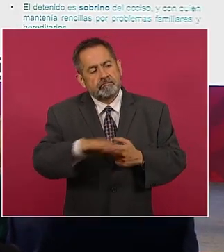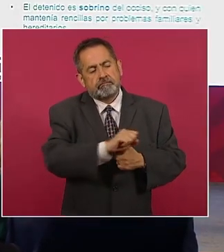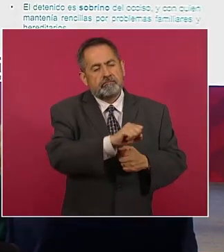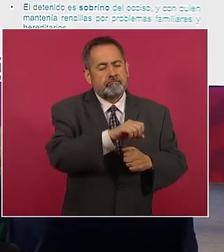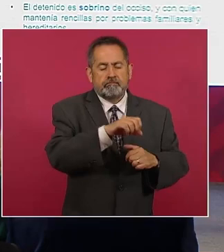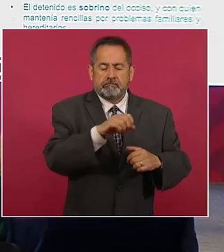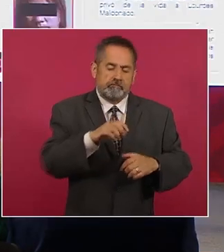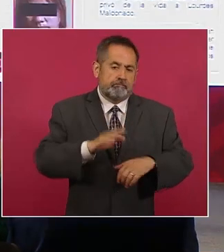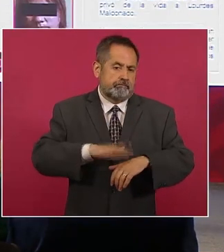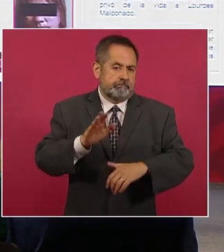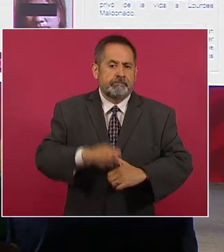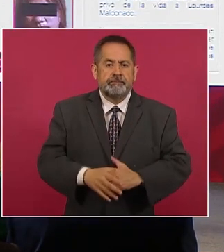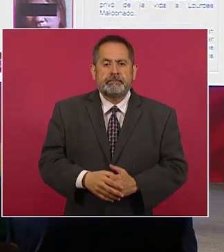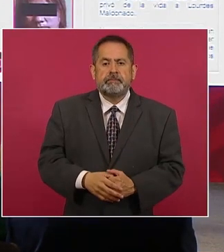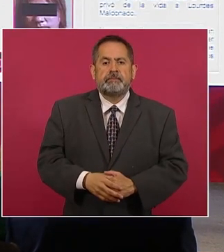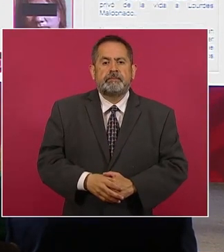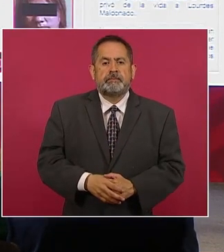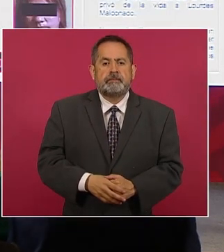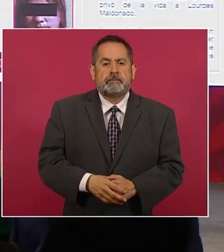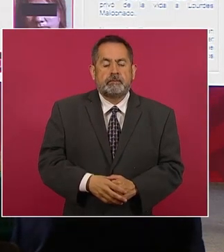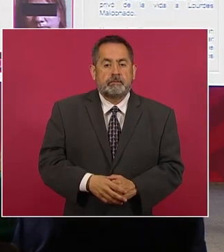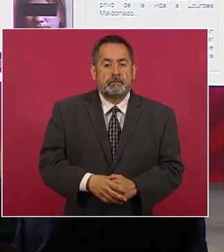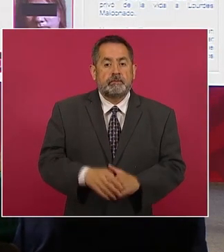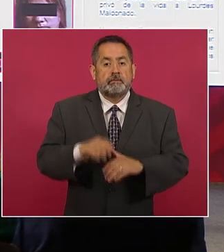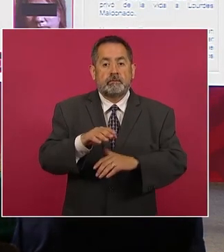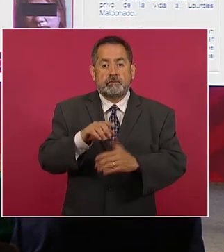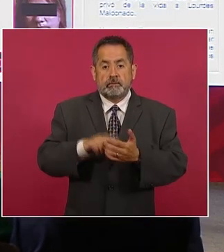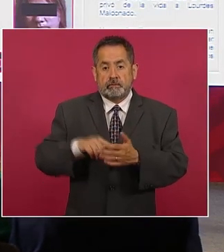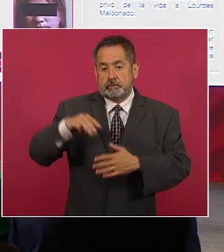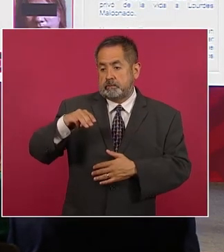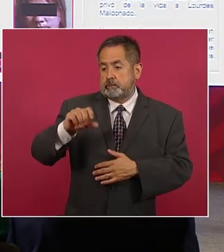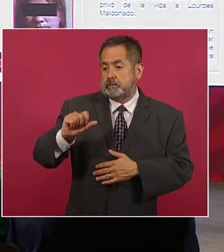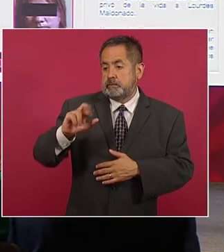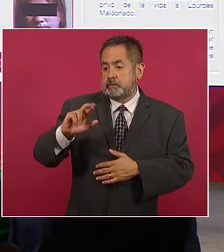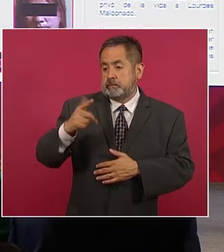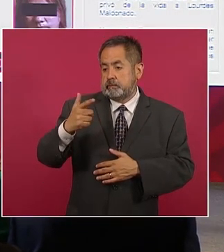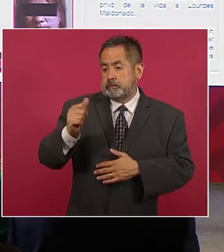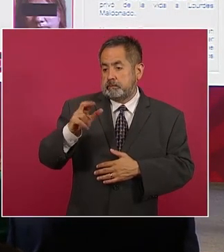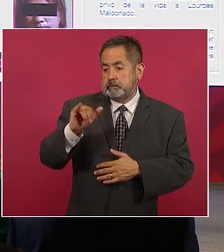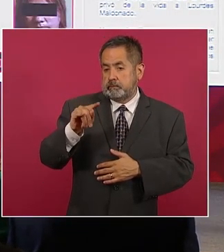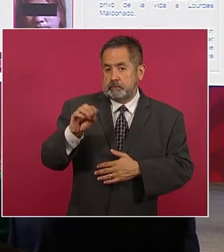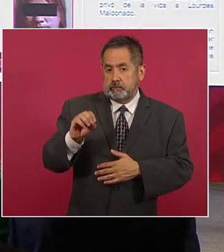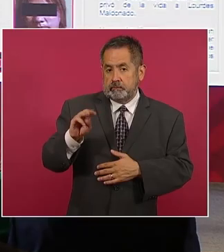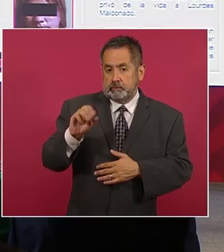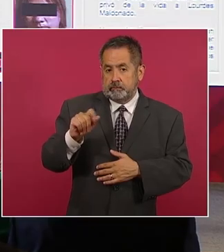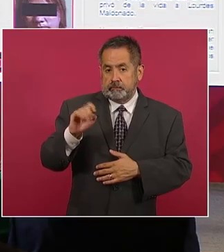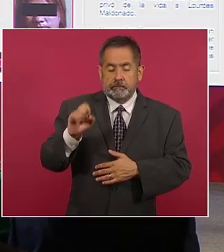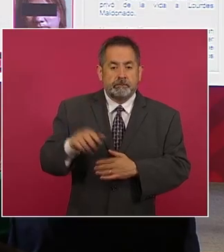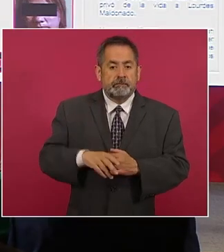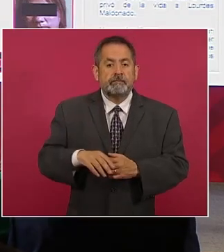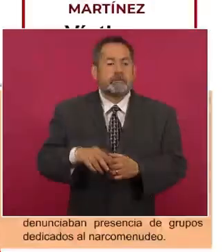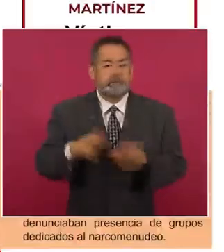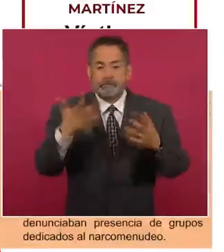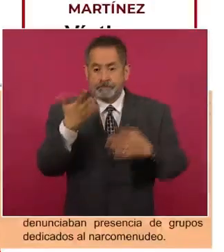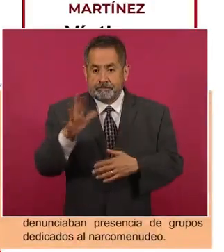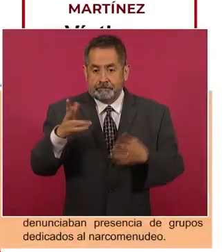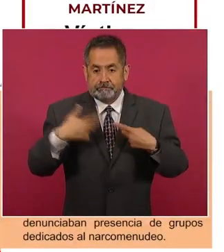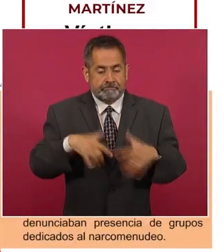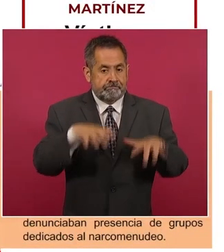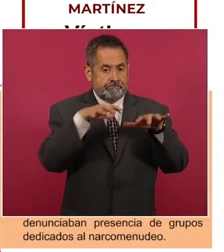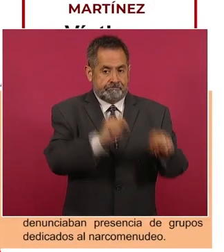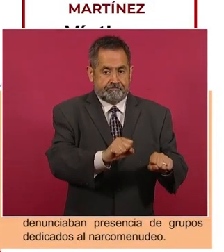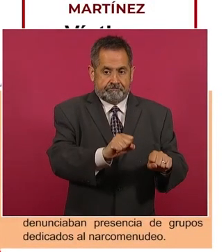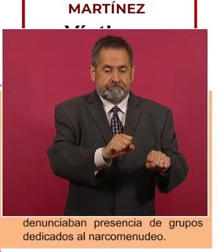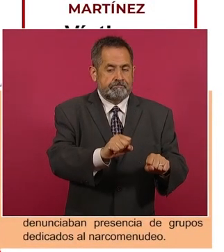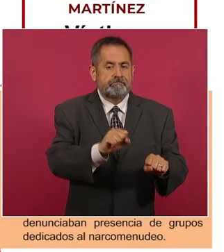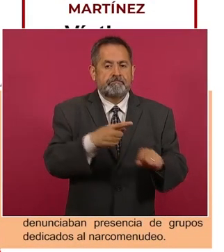detención. En el caso de Margarito Martínez se mantienen los 10 detenidos, todos vinculados